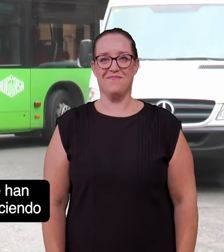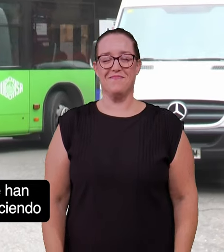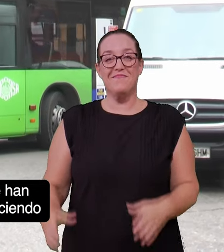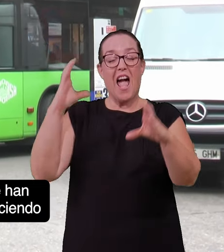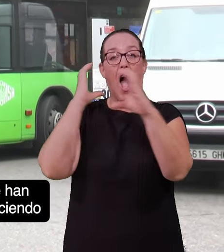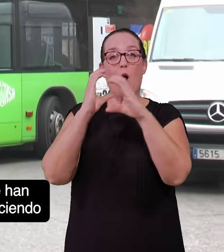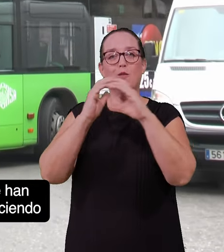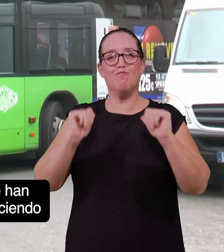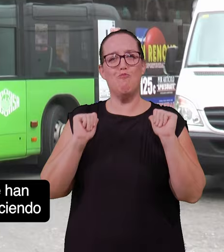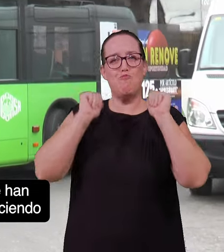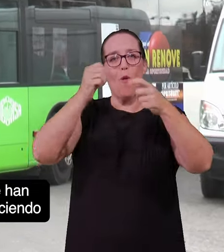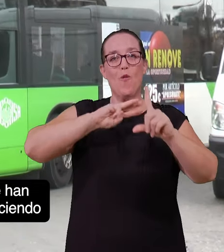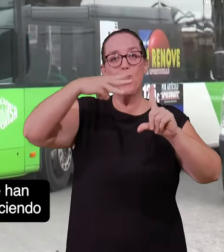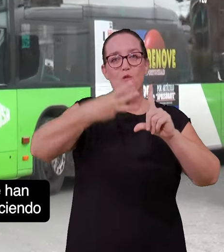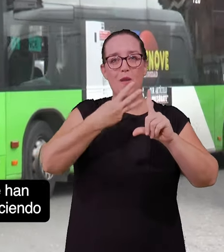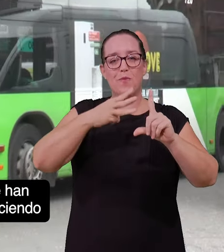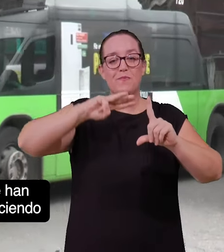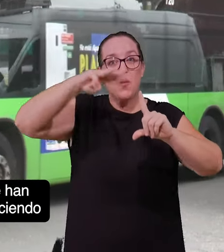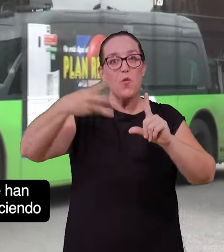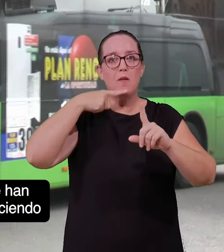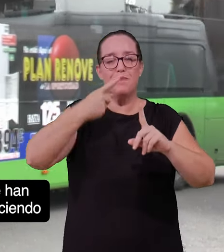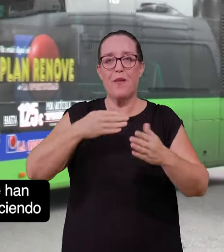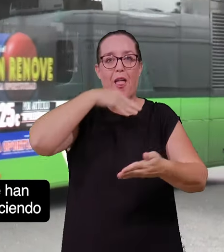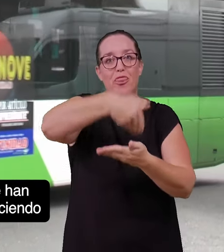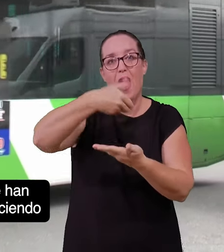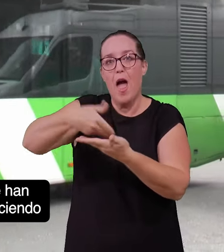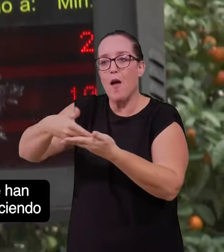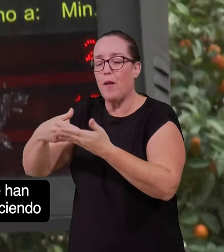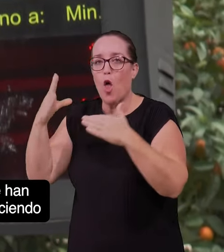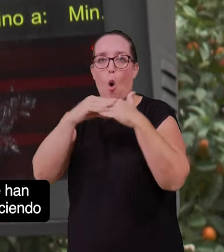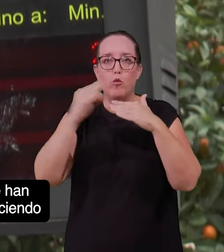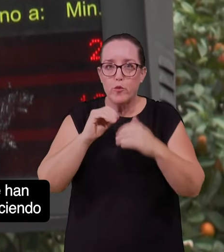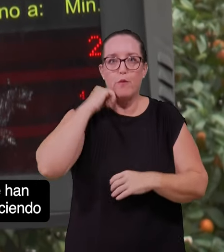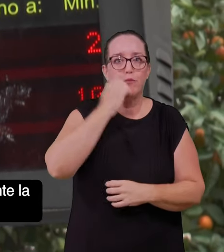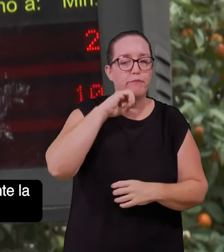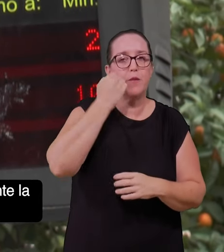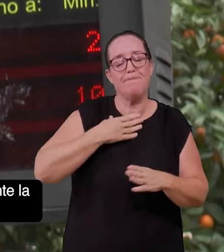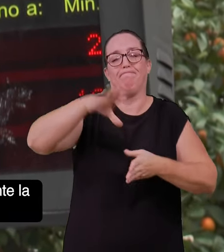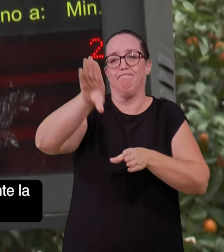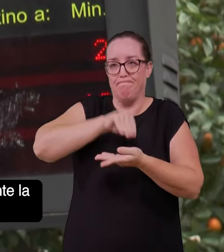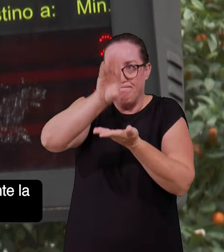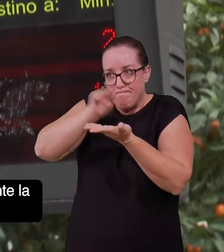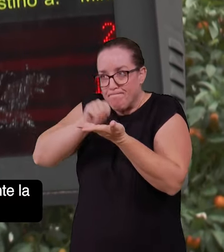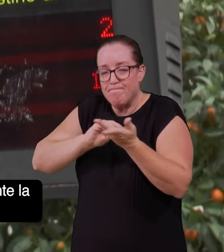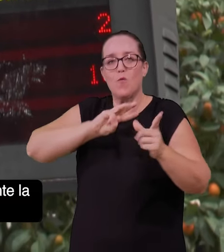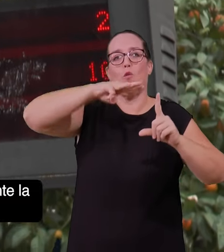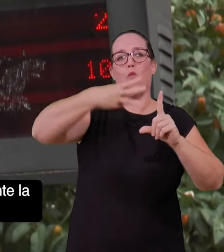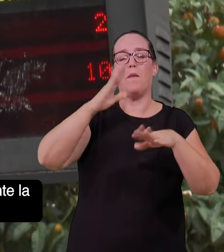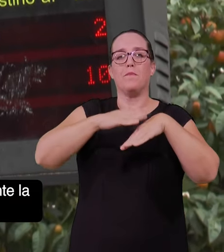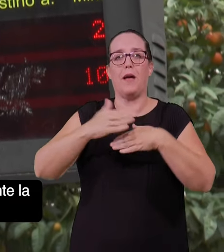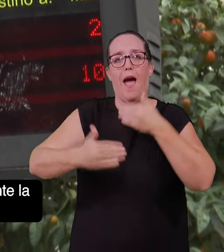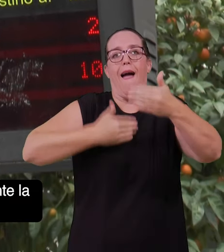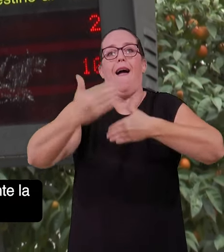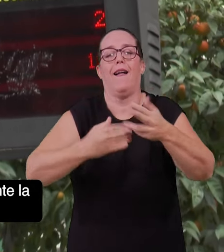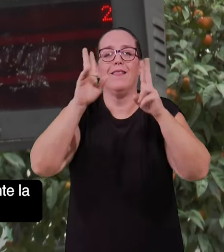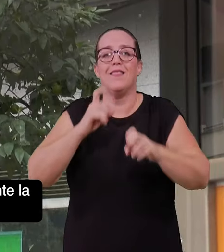Aucorsa ha puesto en marcha una nueva web donde se han volcado todas las demandas que los usuarios han ido haciendo en los últimos años, de modo que